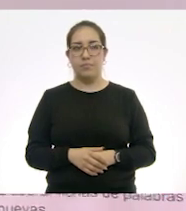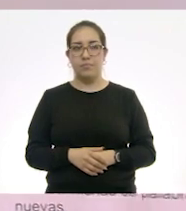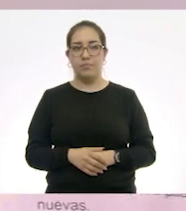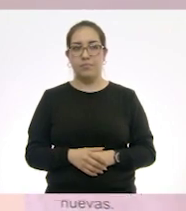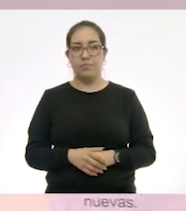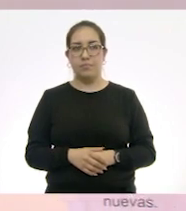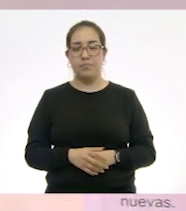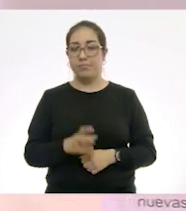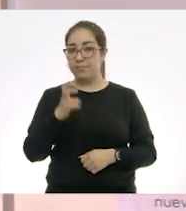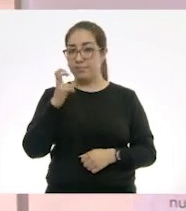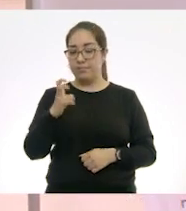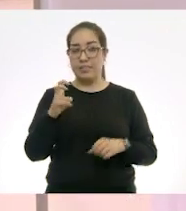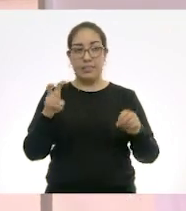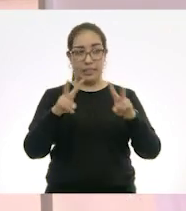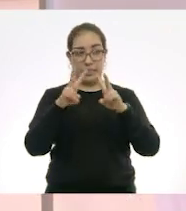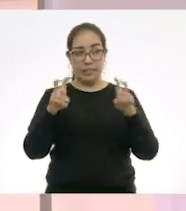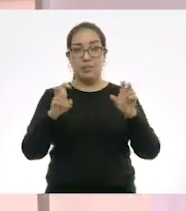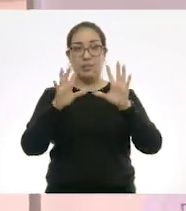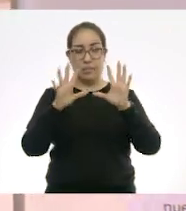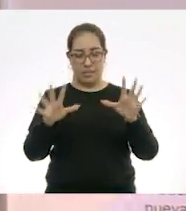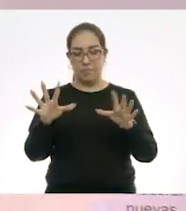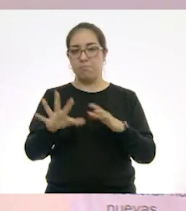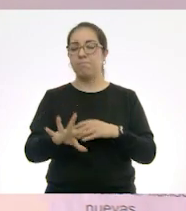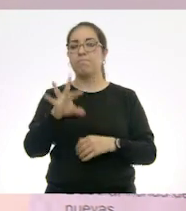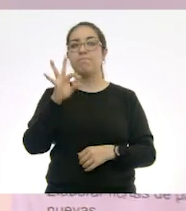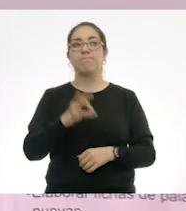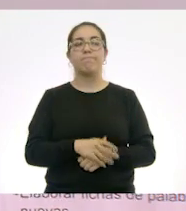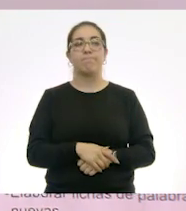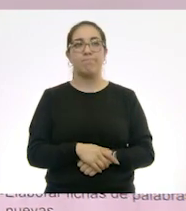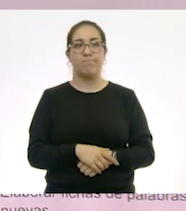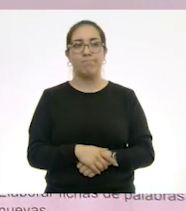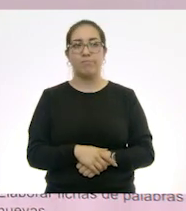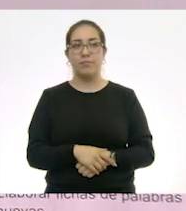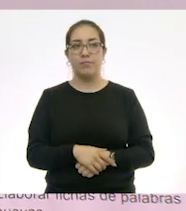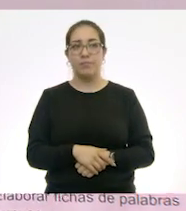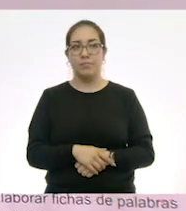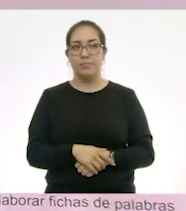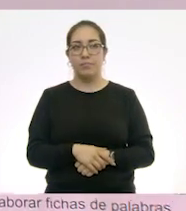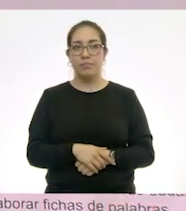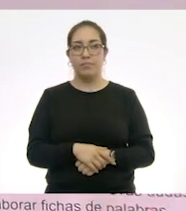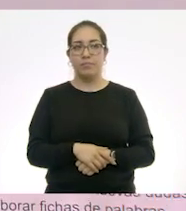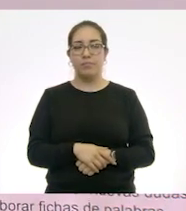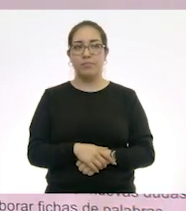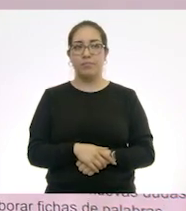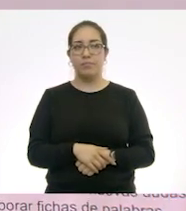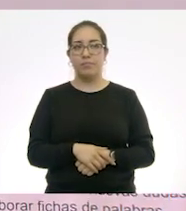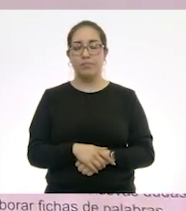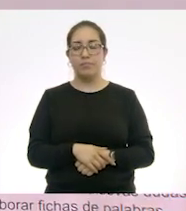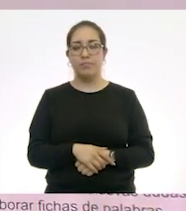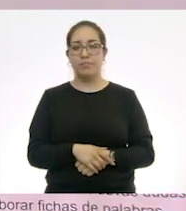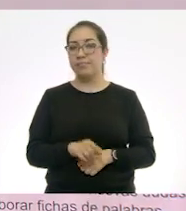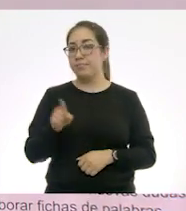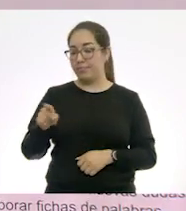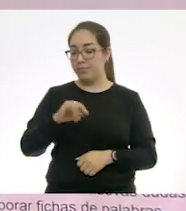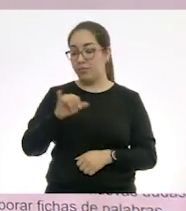otra, pero bueno, vamos a empezar con este, ¿sí? De lo que sabe Jorge.